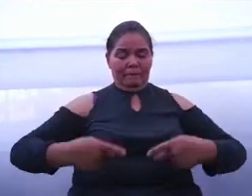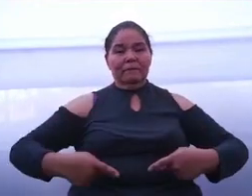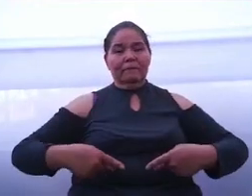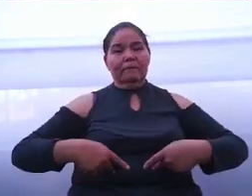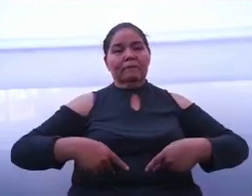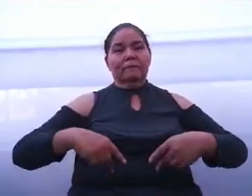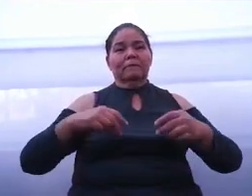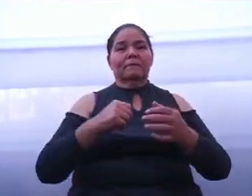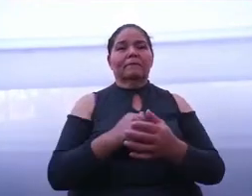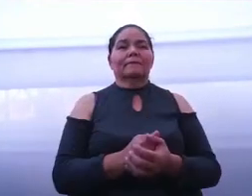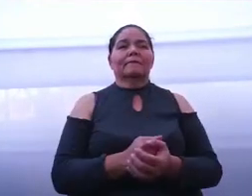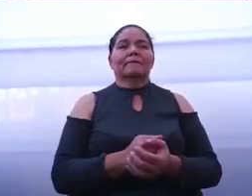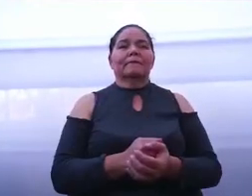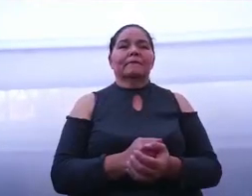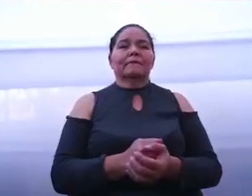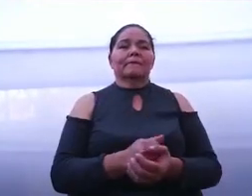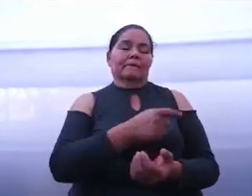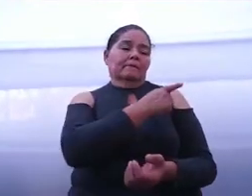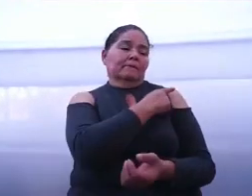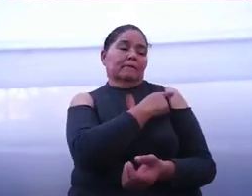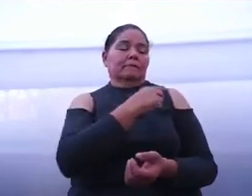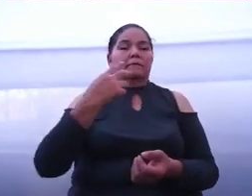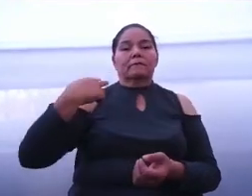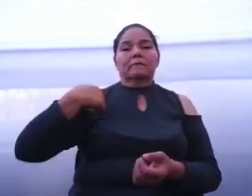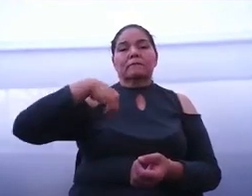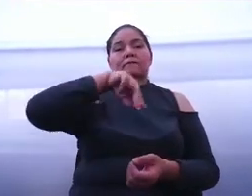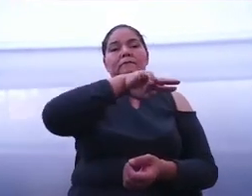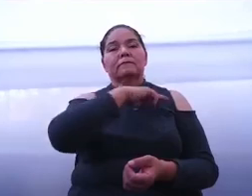de los ciudadanos, sólo nosotros